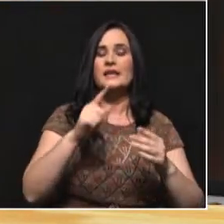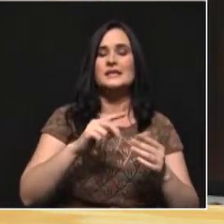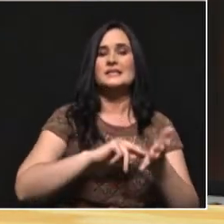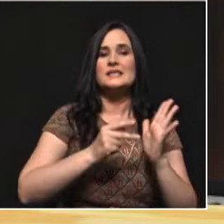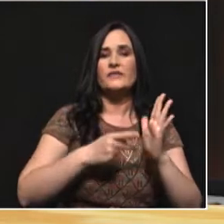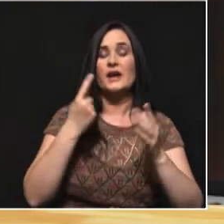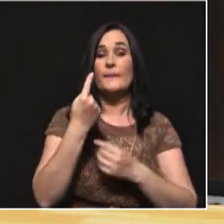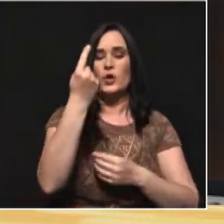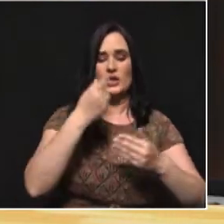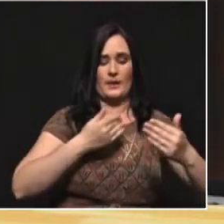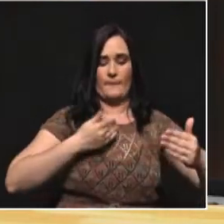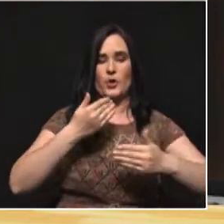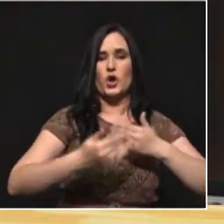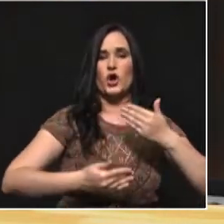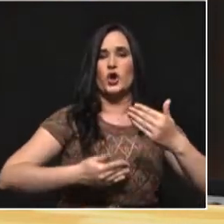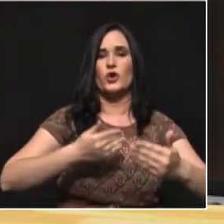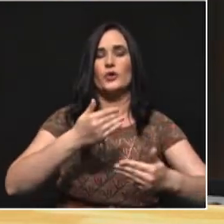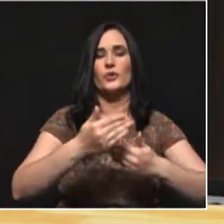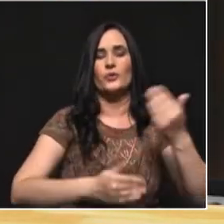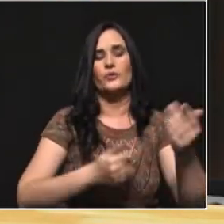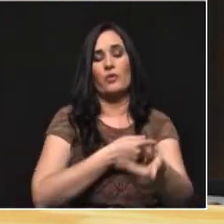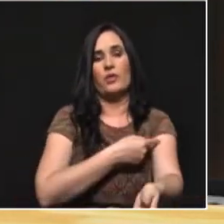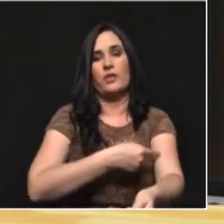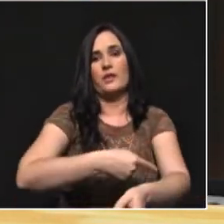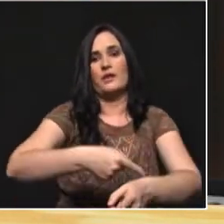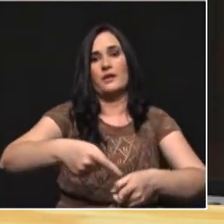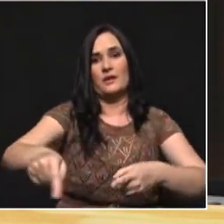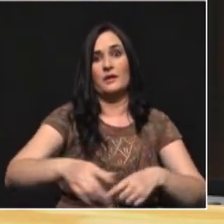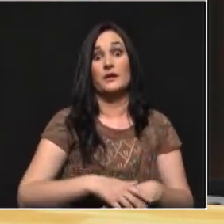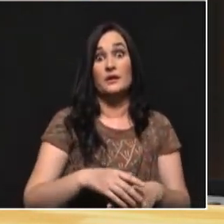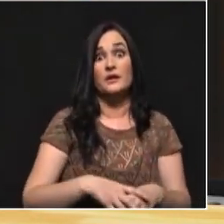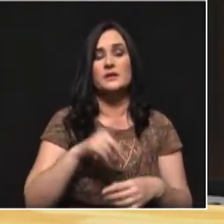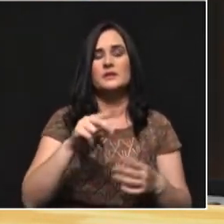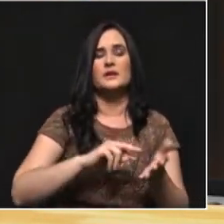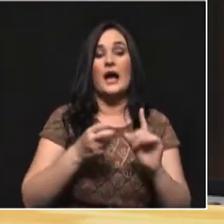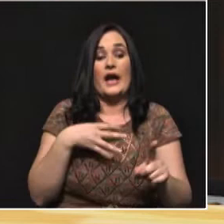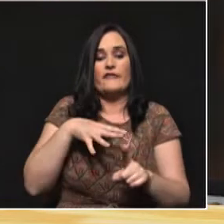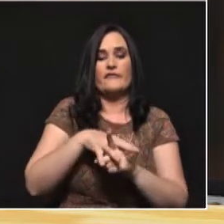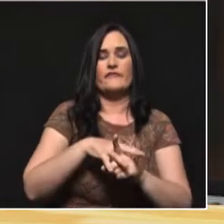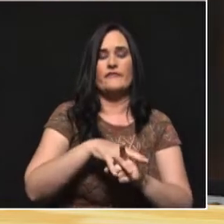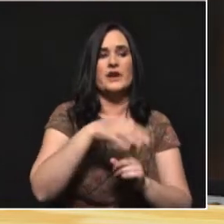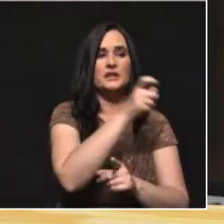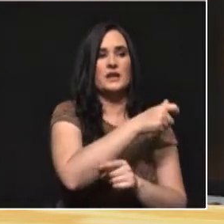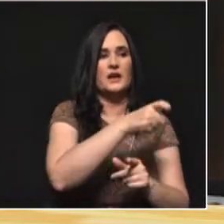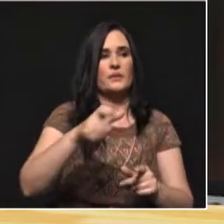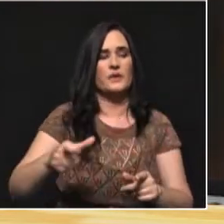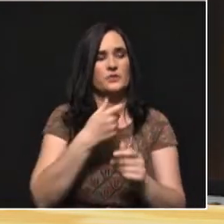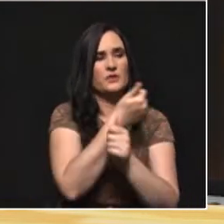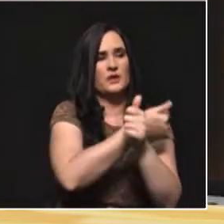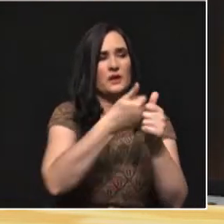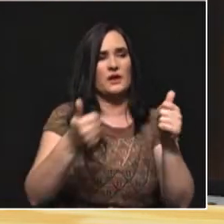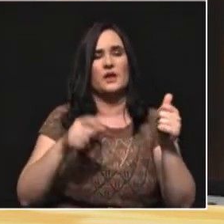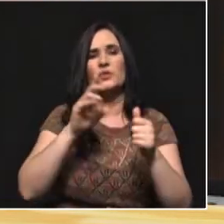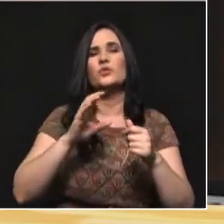amplio, un proceso de larga duración que tiene implicaciones directas en nosotros, como personas, como sujetos y como